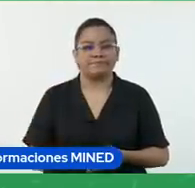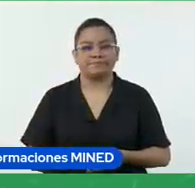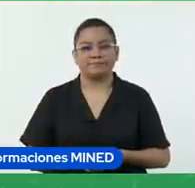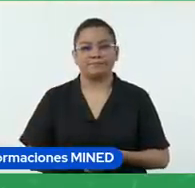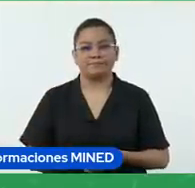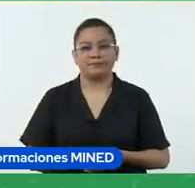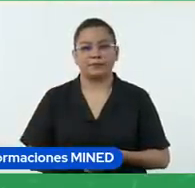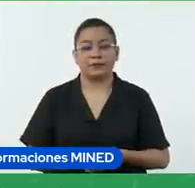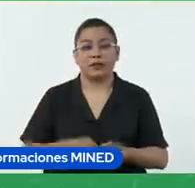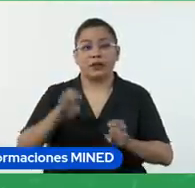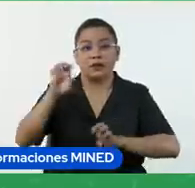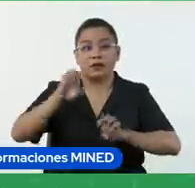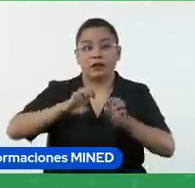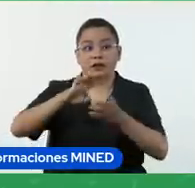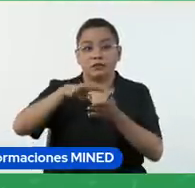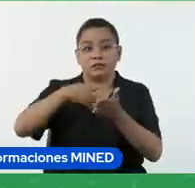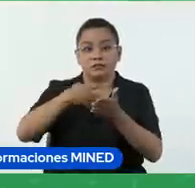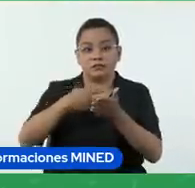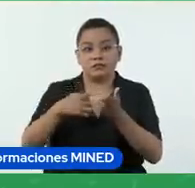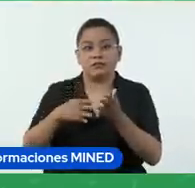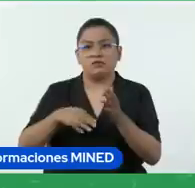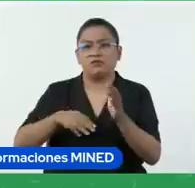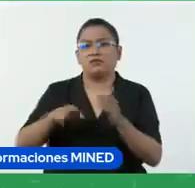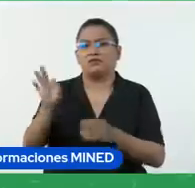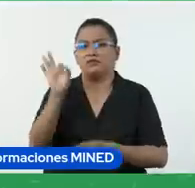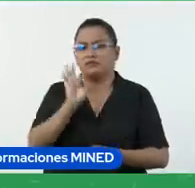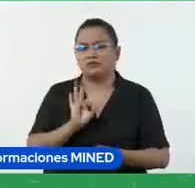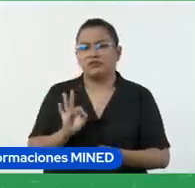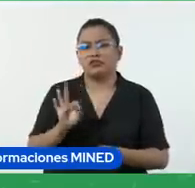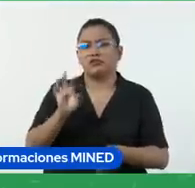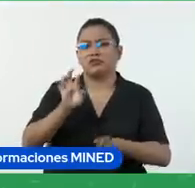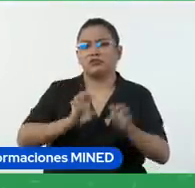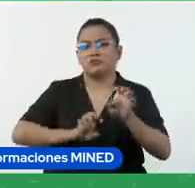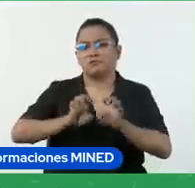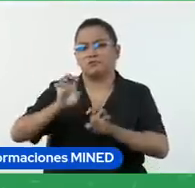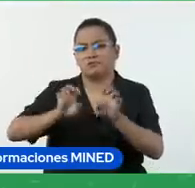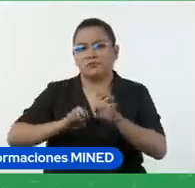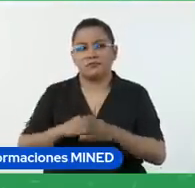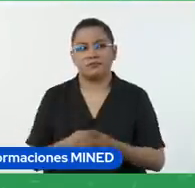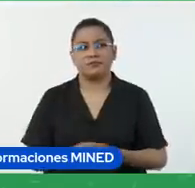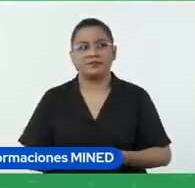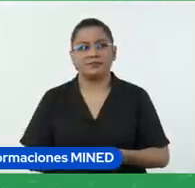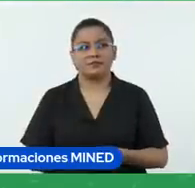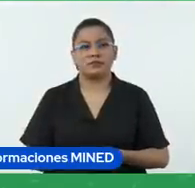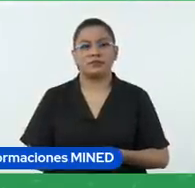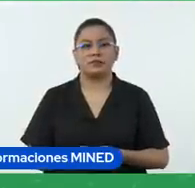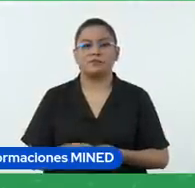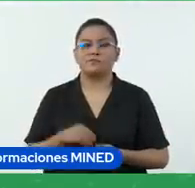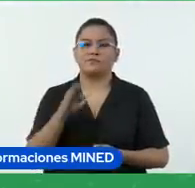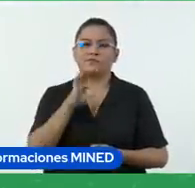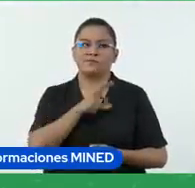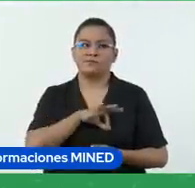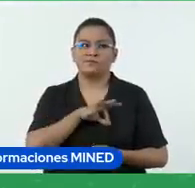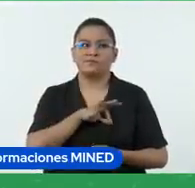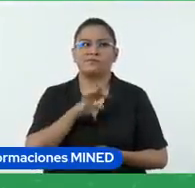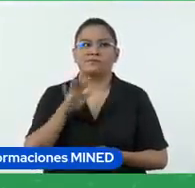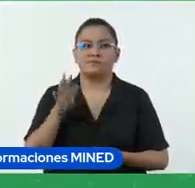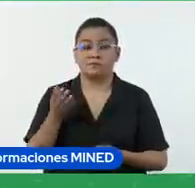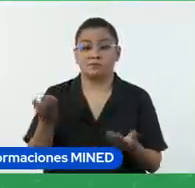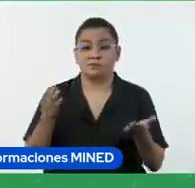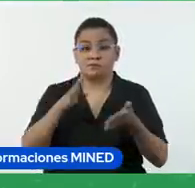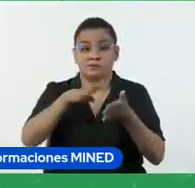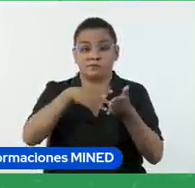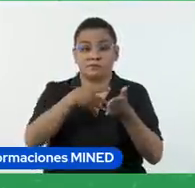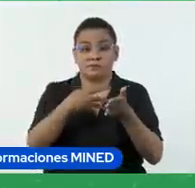permitirá evaluar de forma más objetiva posible. Y lo bueno aquí es que al crear una rúbrica, los